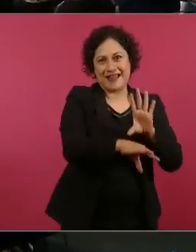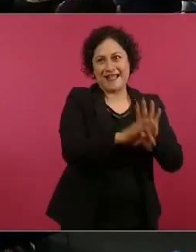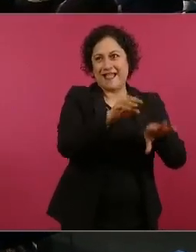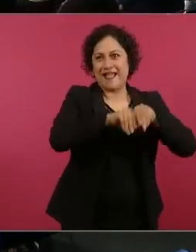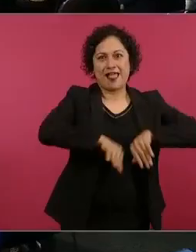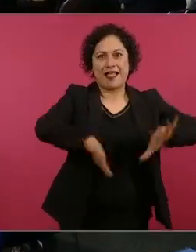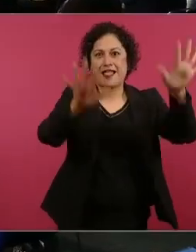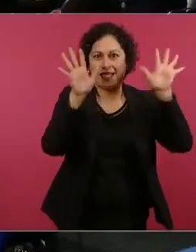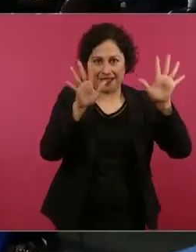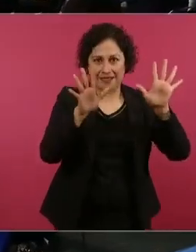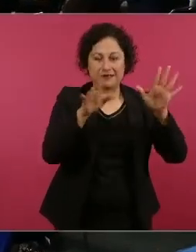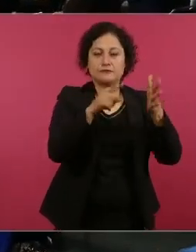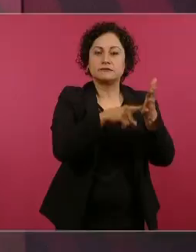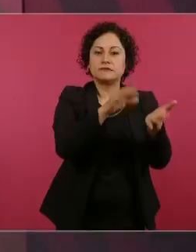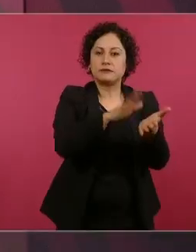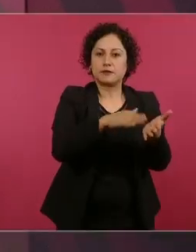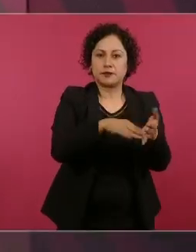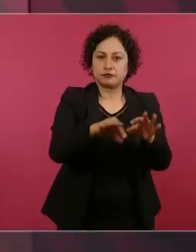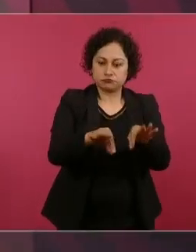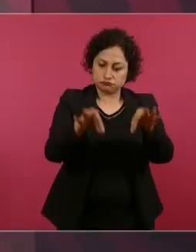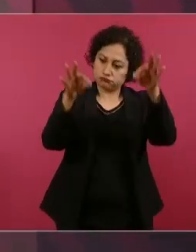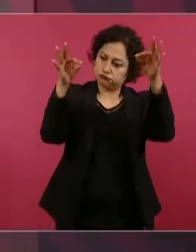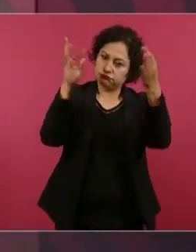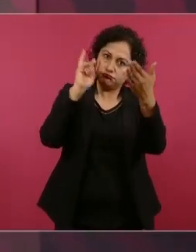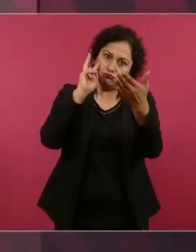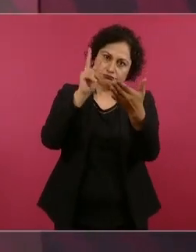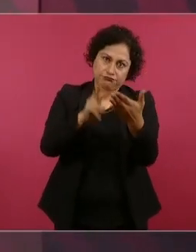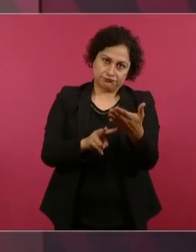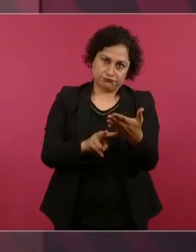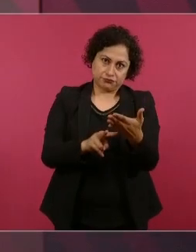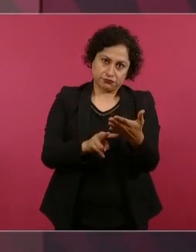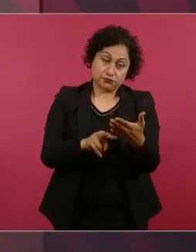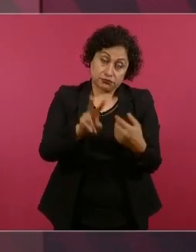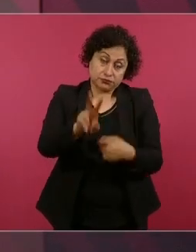está preso a Sáenz,